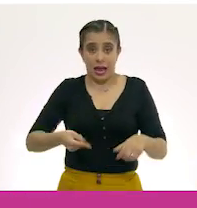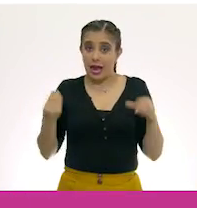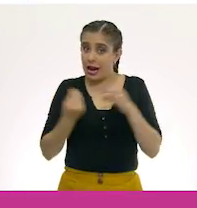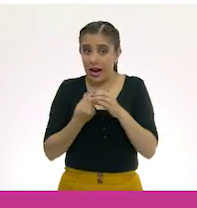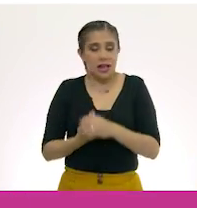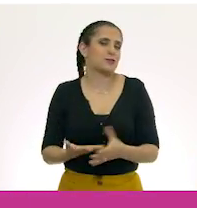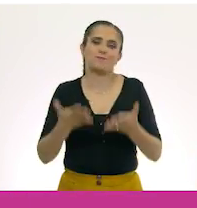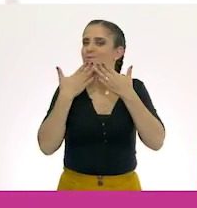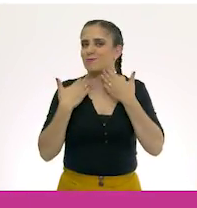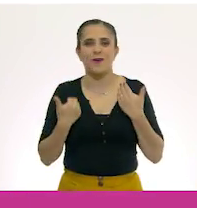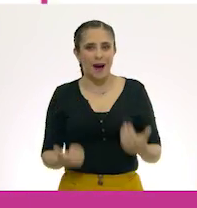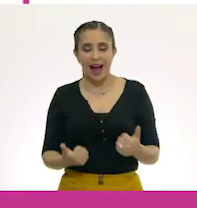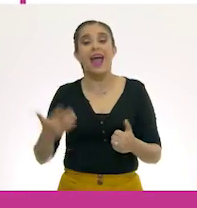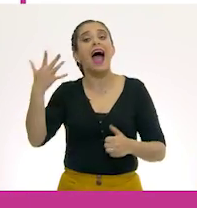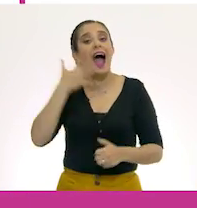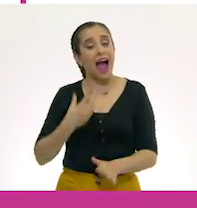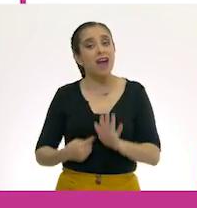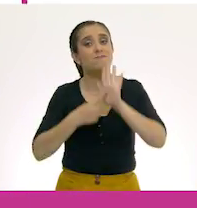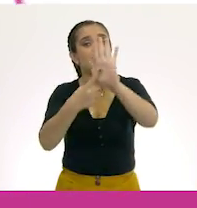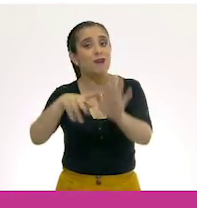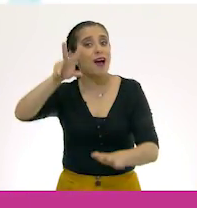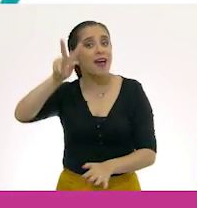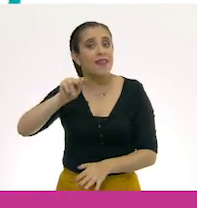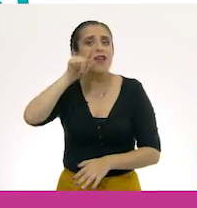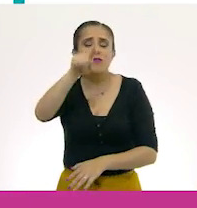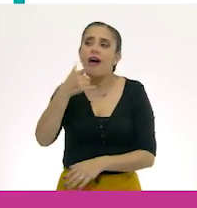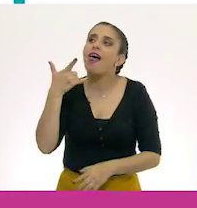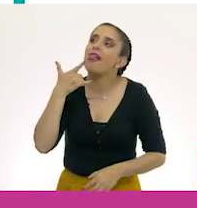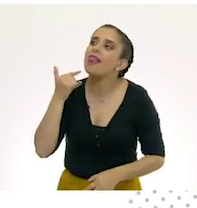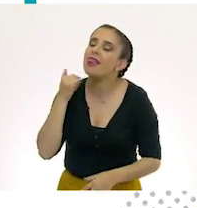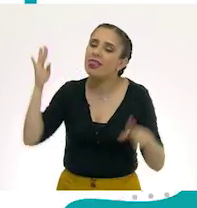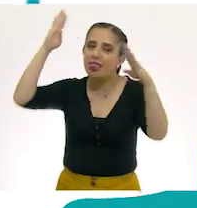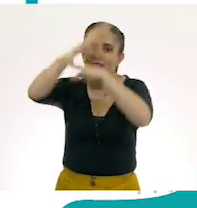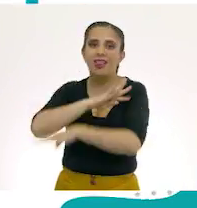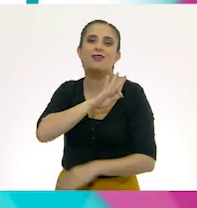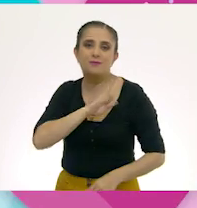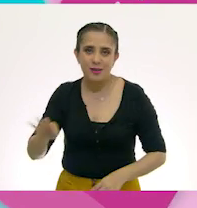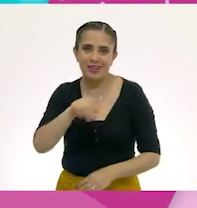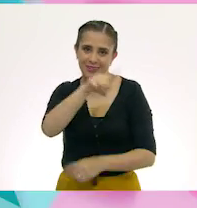sino una programación de entretenimiento. ¡No te la pierdas!